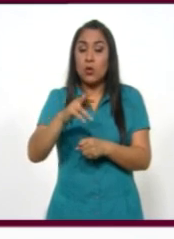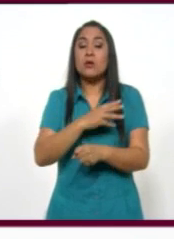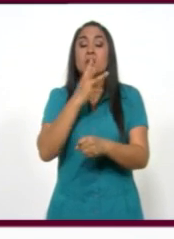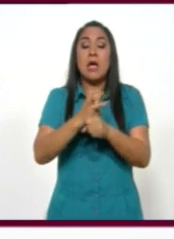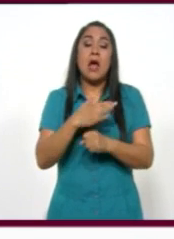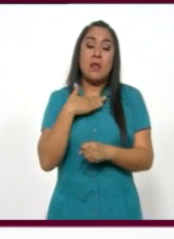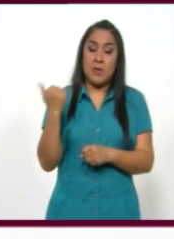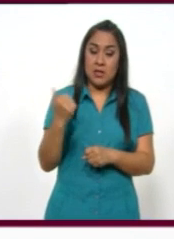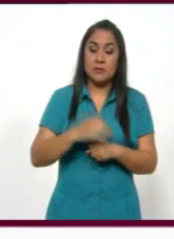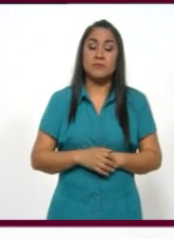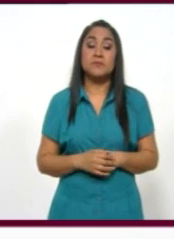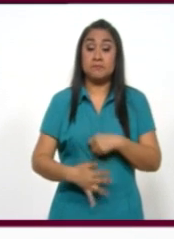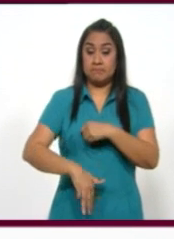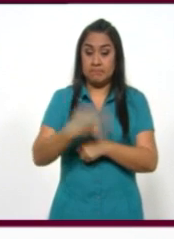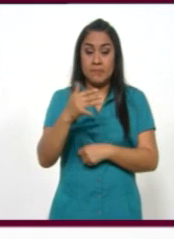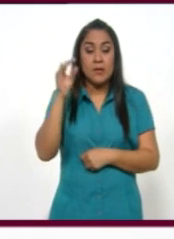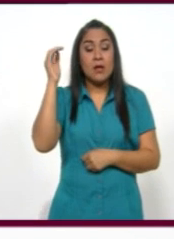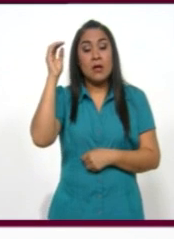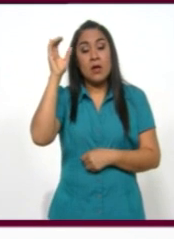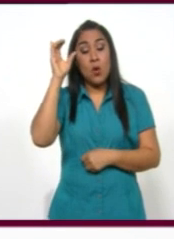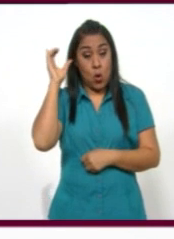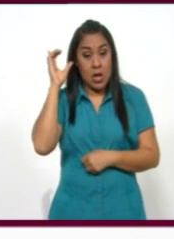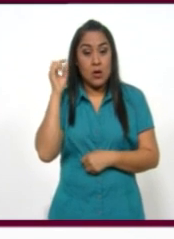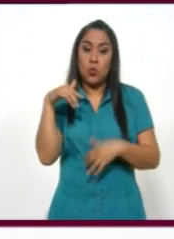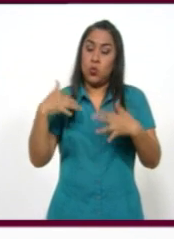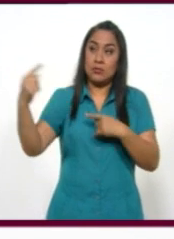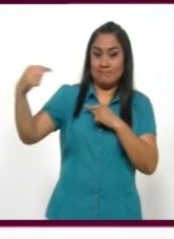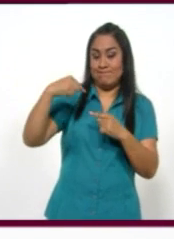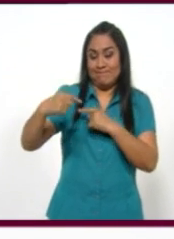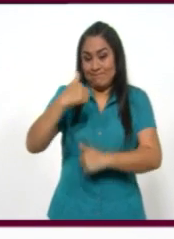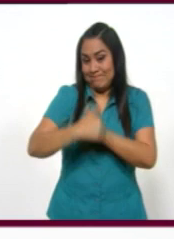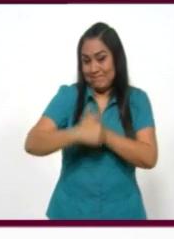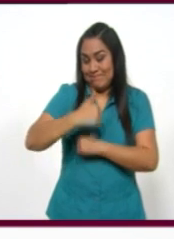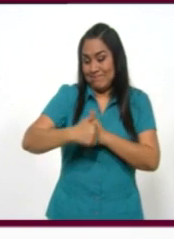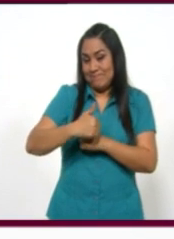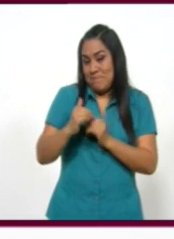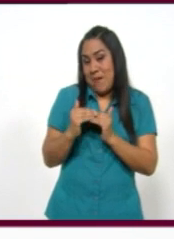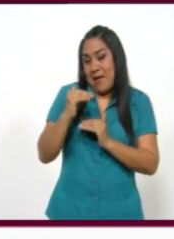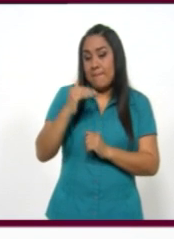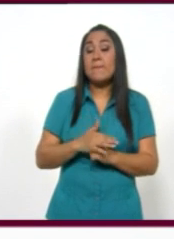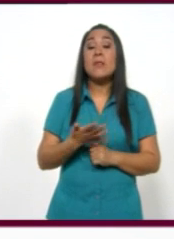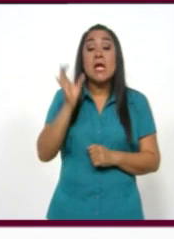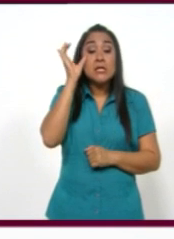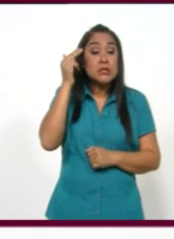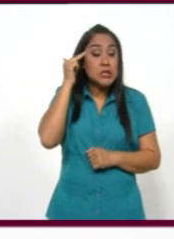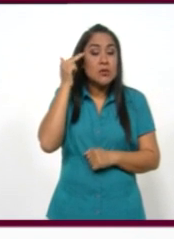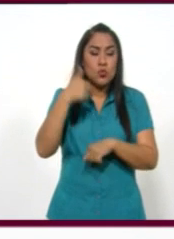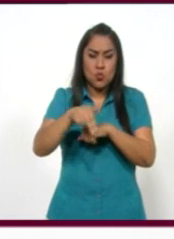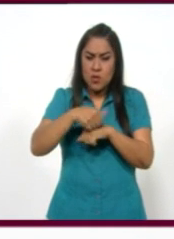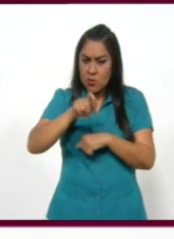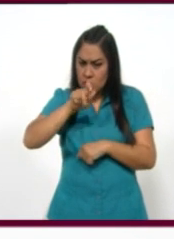Alemania. 15, Corea, que es un competidor para nosotros en el mercado norteamericano. China, en el número